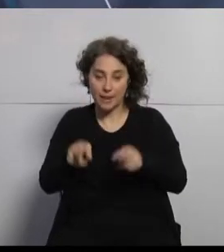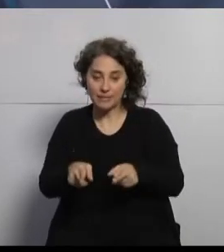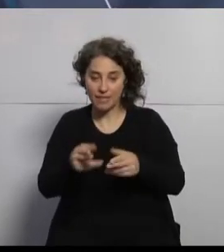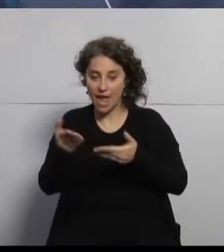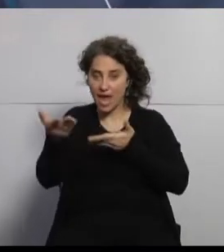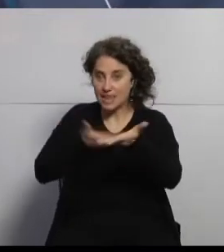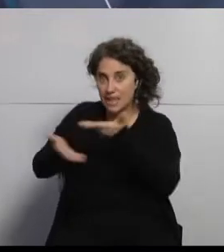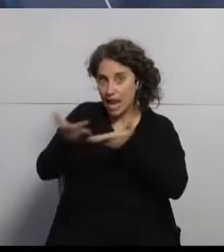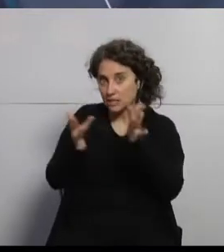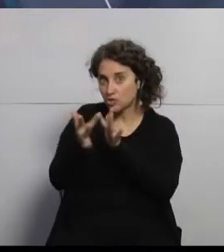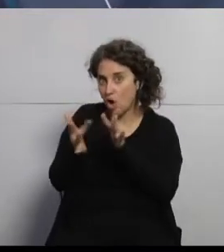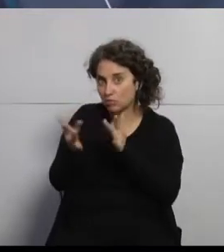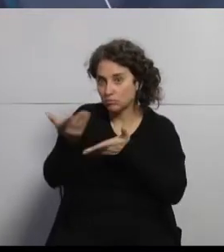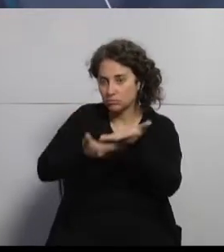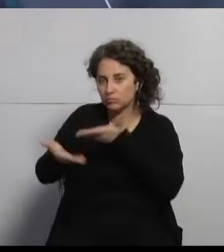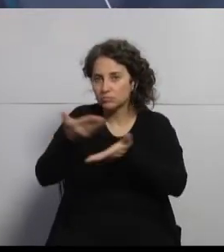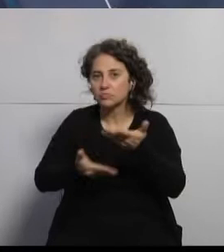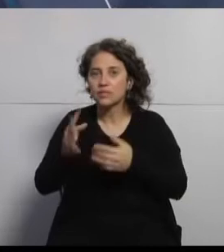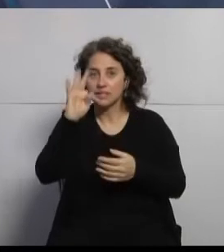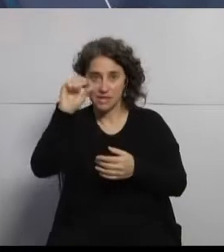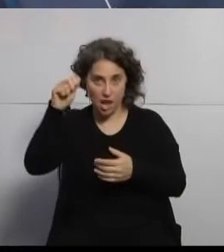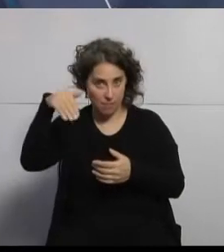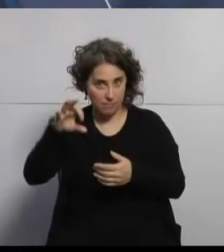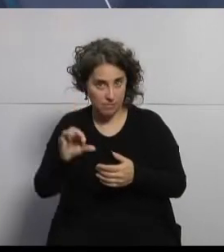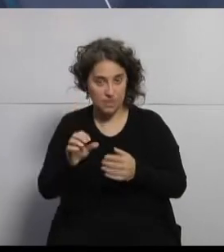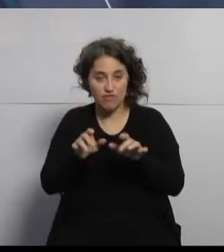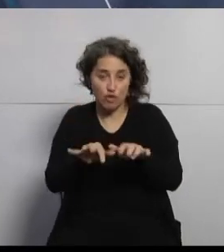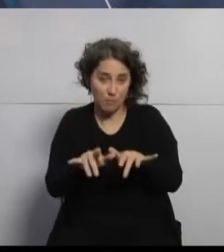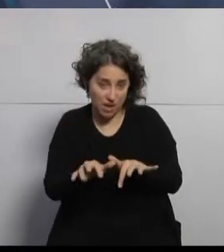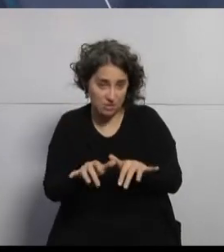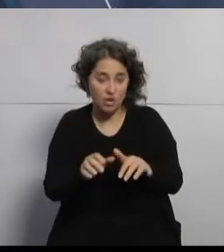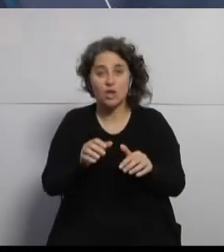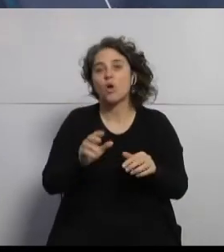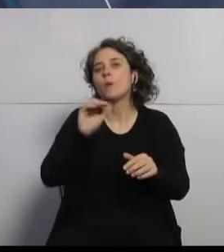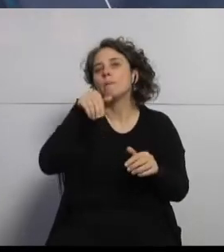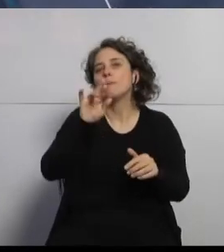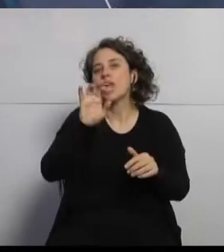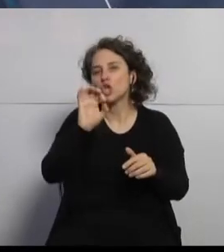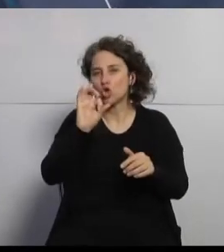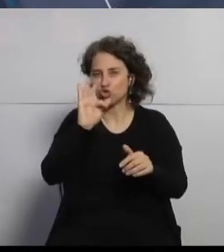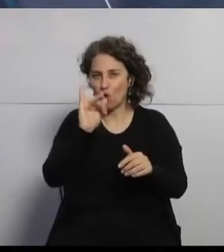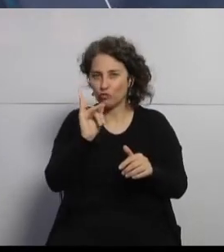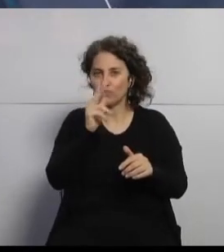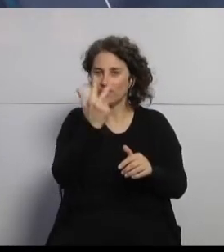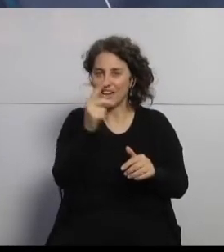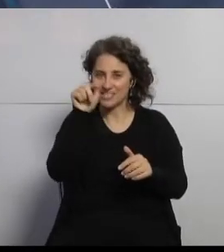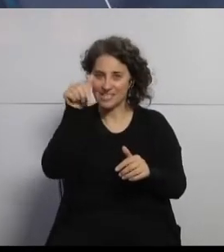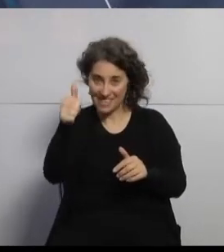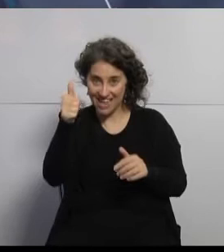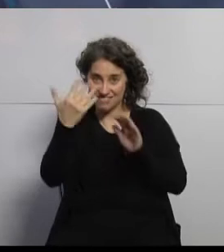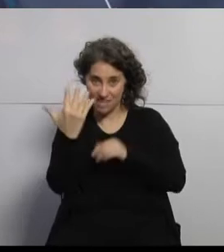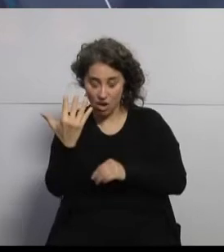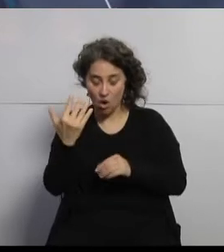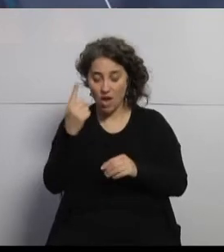interacción que es Teams y toda la parte de ofimática con Microsoft 365. Las experiencias que hemos tenido